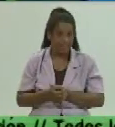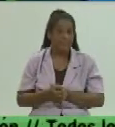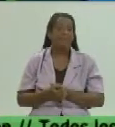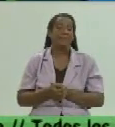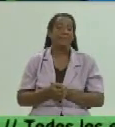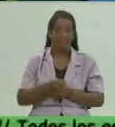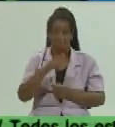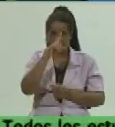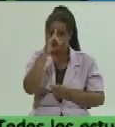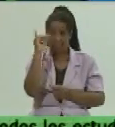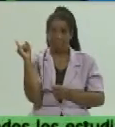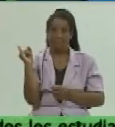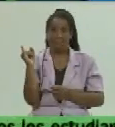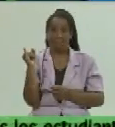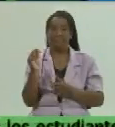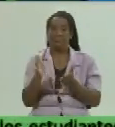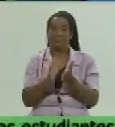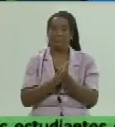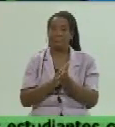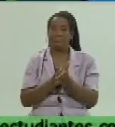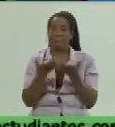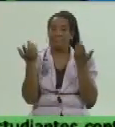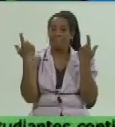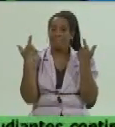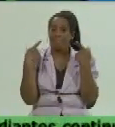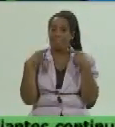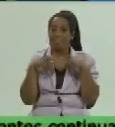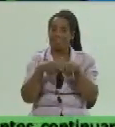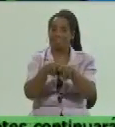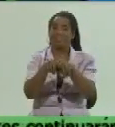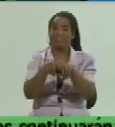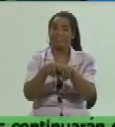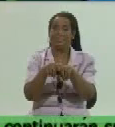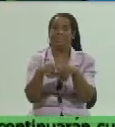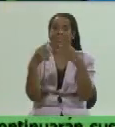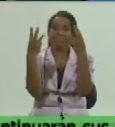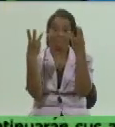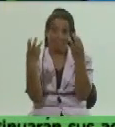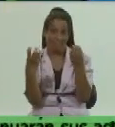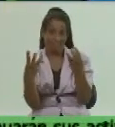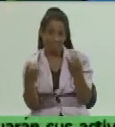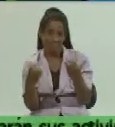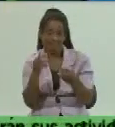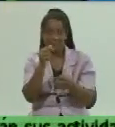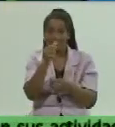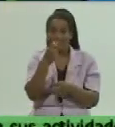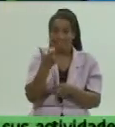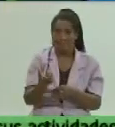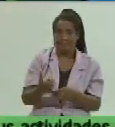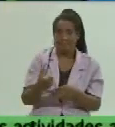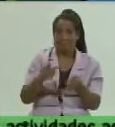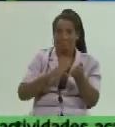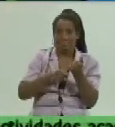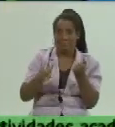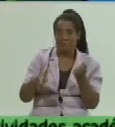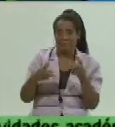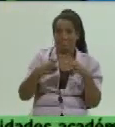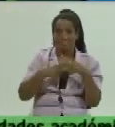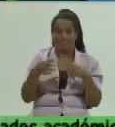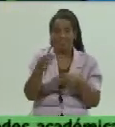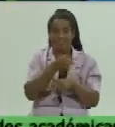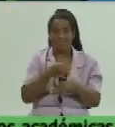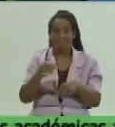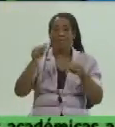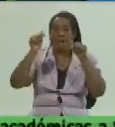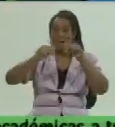el acompañamiento de las direcciones de finanzas y precios en los municipios y acá en la provincia en la dirección provincial ahí se